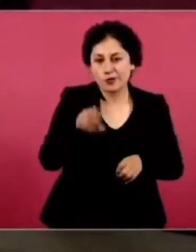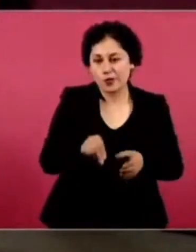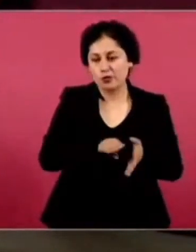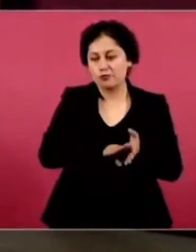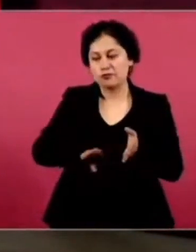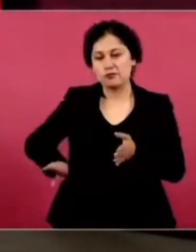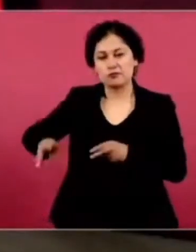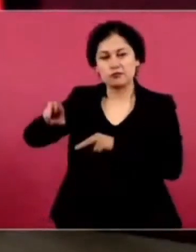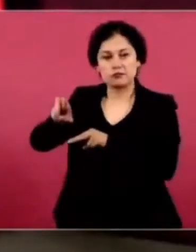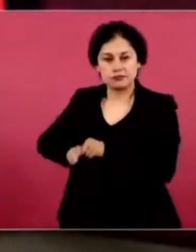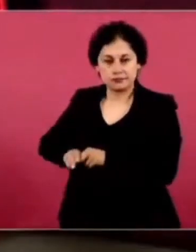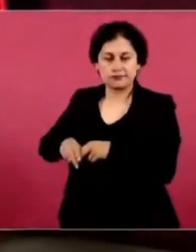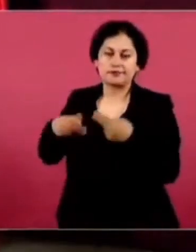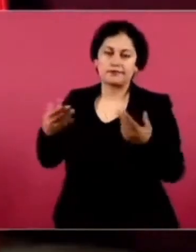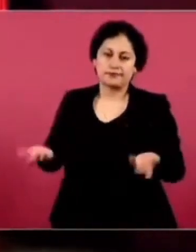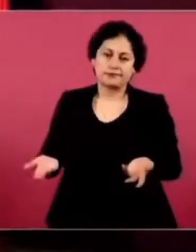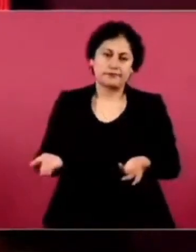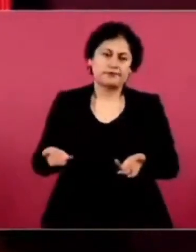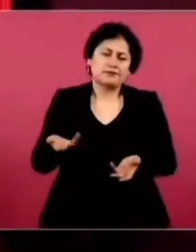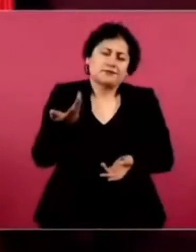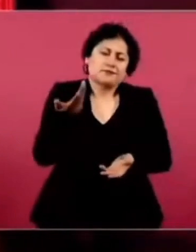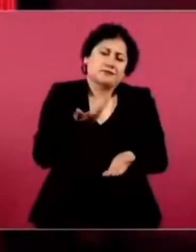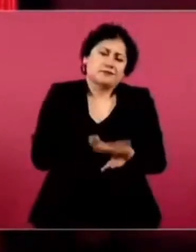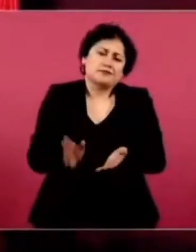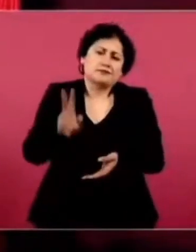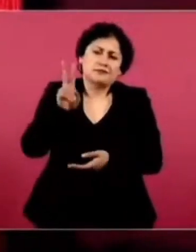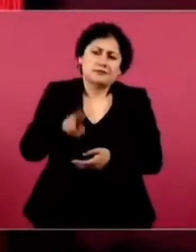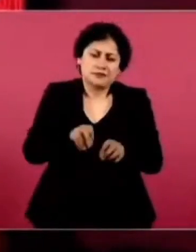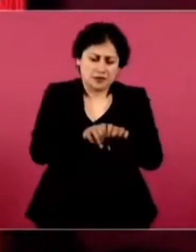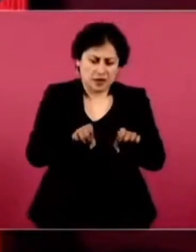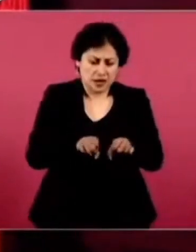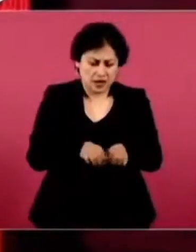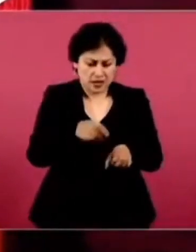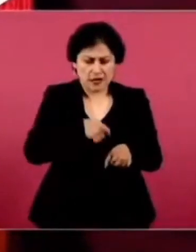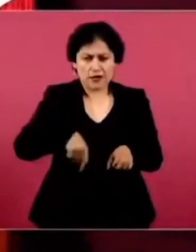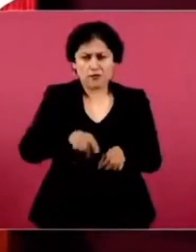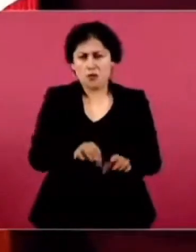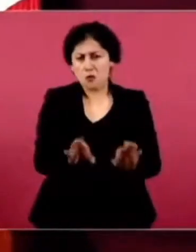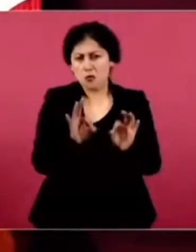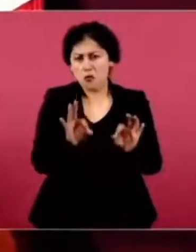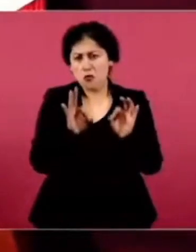Además, son tan buenos los equipos que tienen bastante banca.